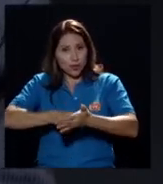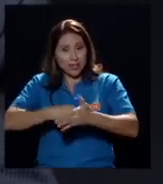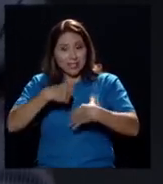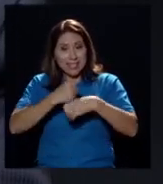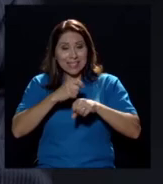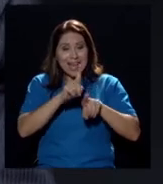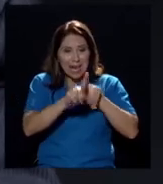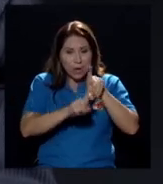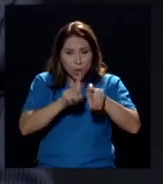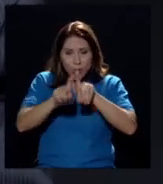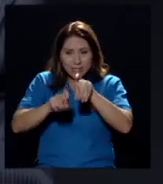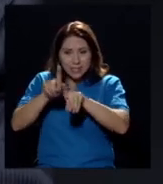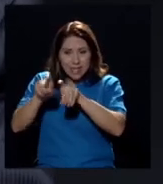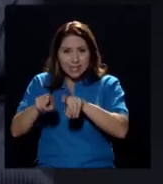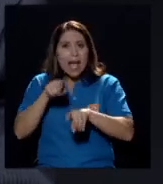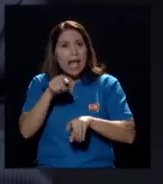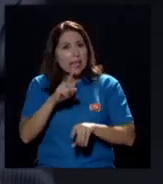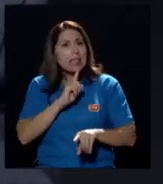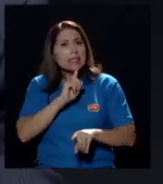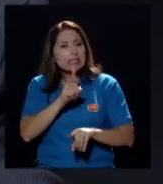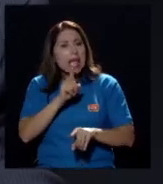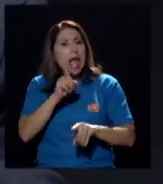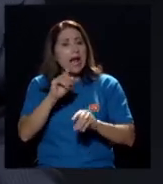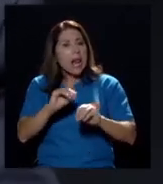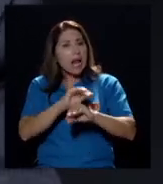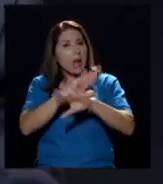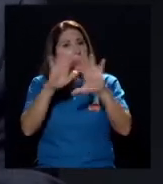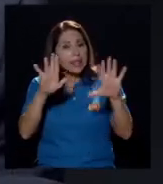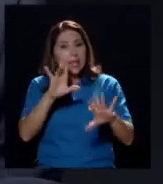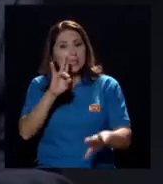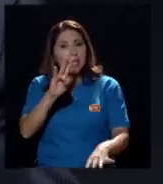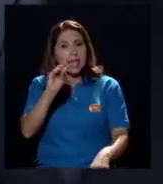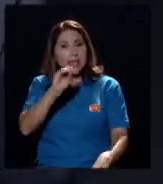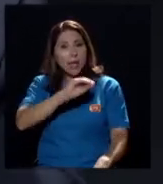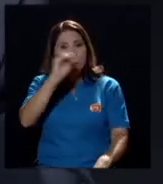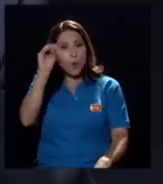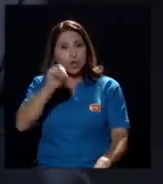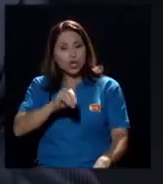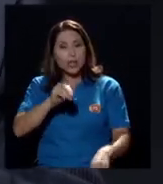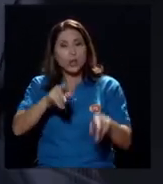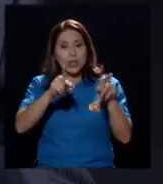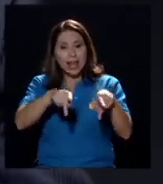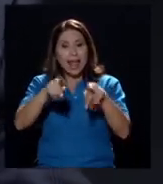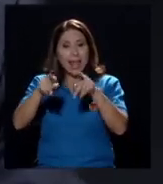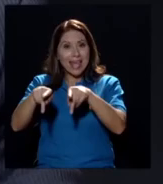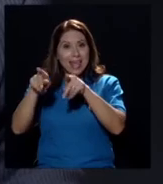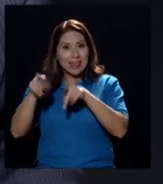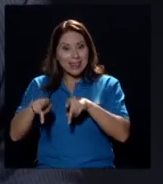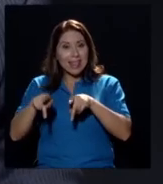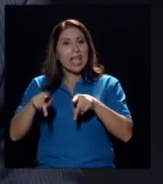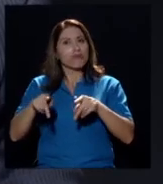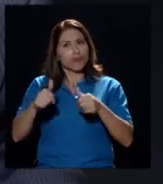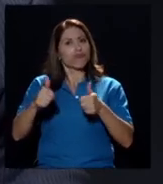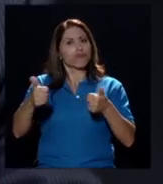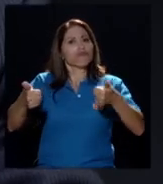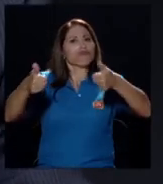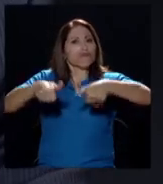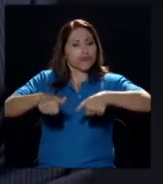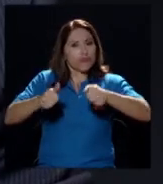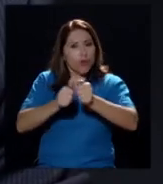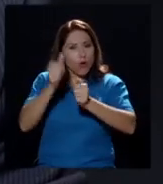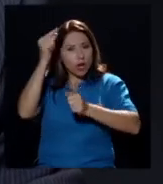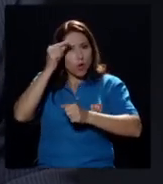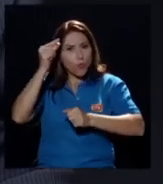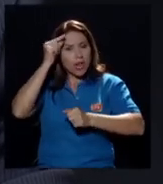decían claramente 70% de la gente estaban de acuerdo con el gobierno de Angela Merkel después